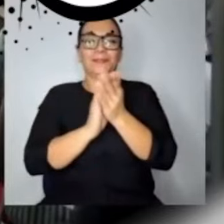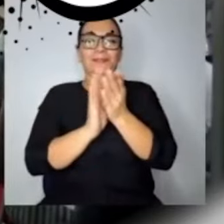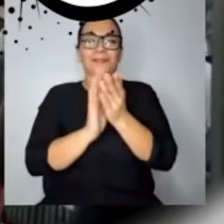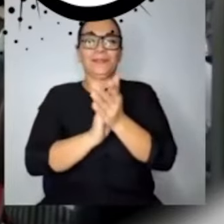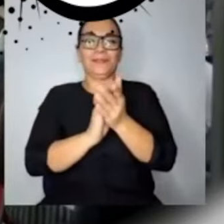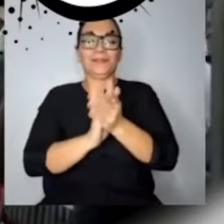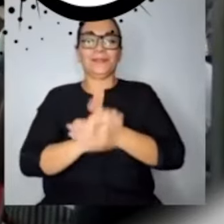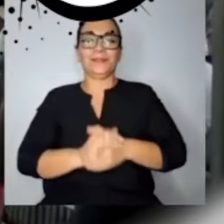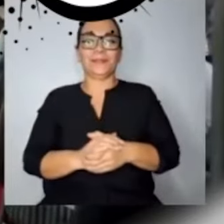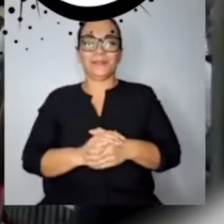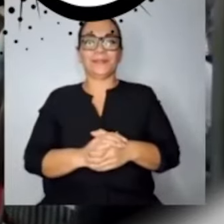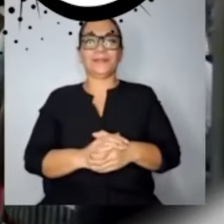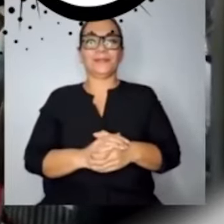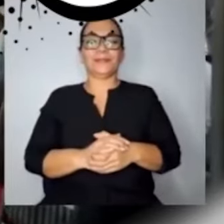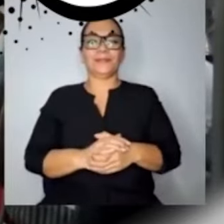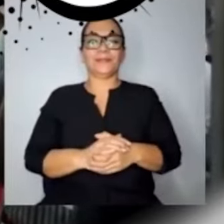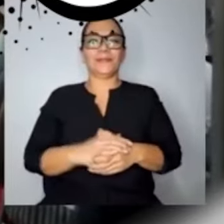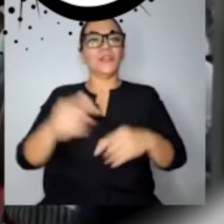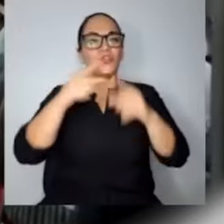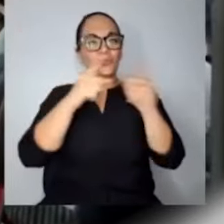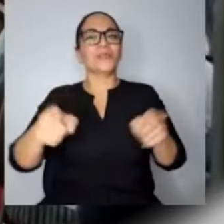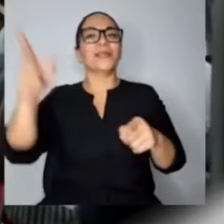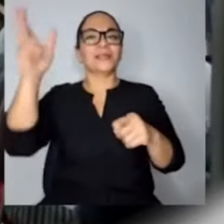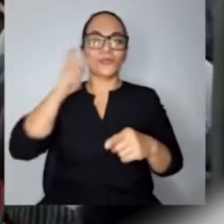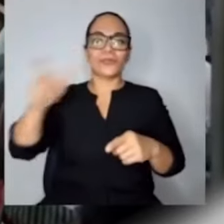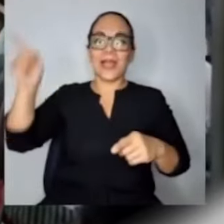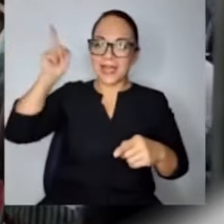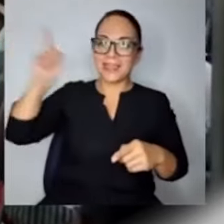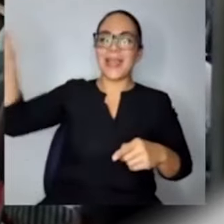Y que los oigan en Cuesta de Mora, jodido.